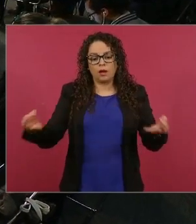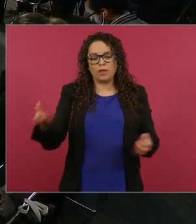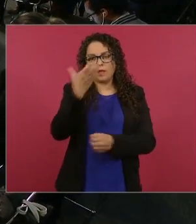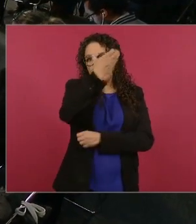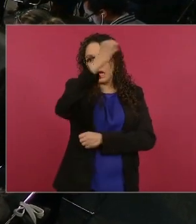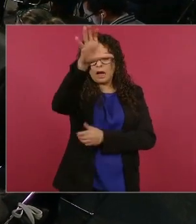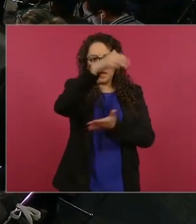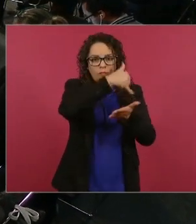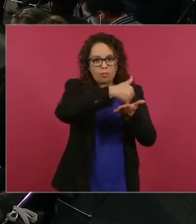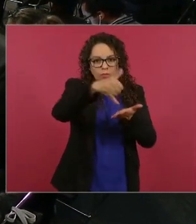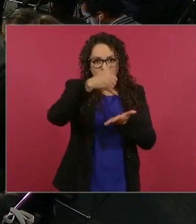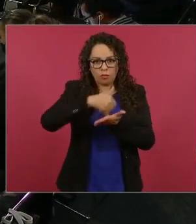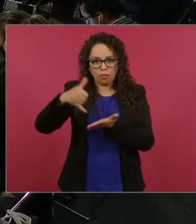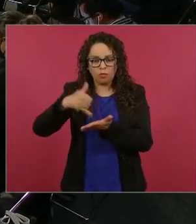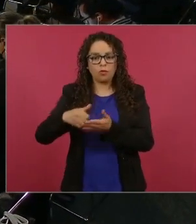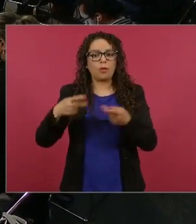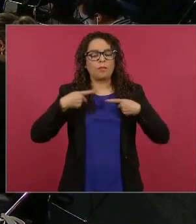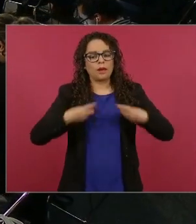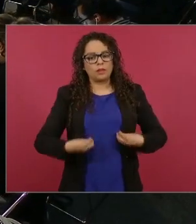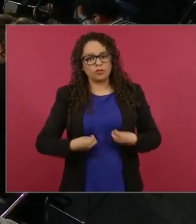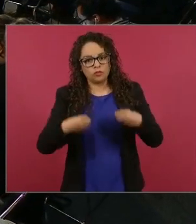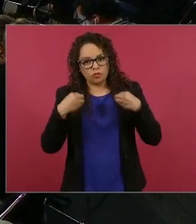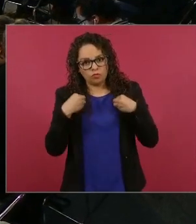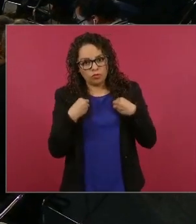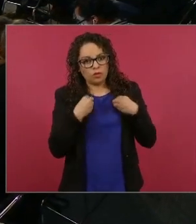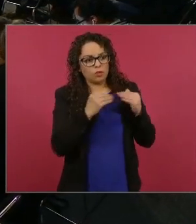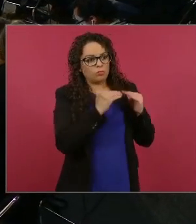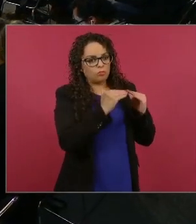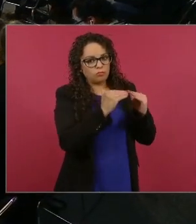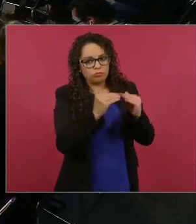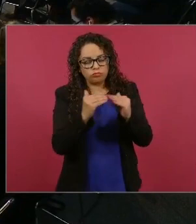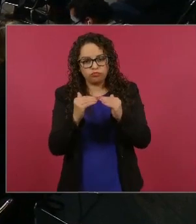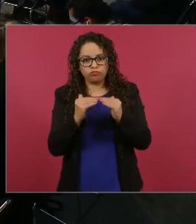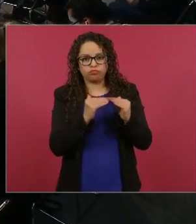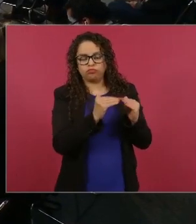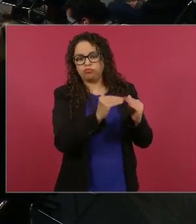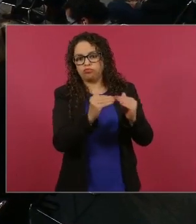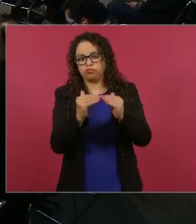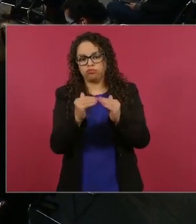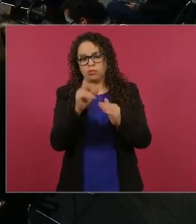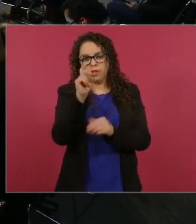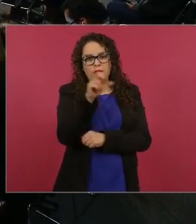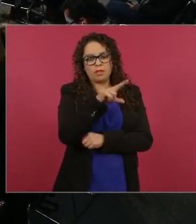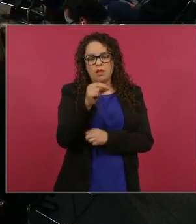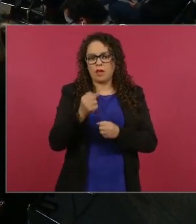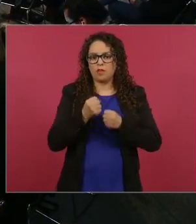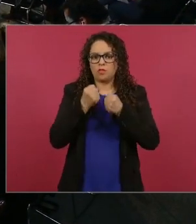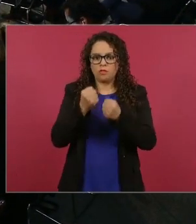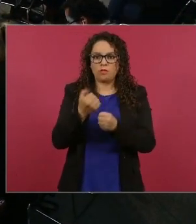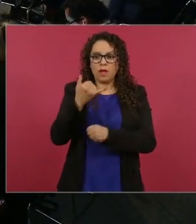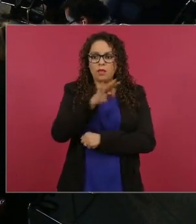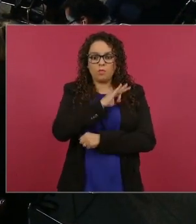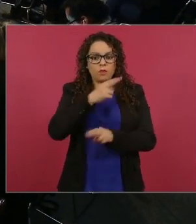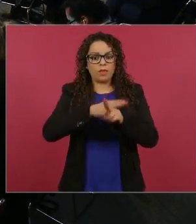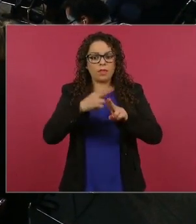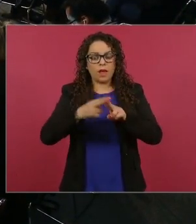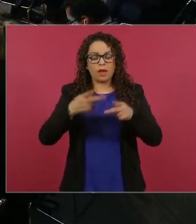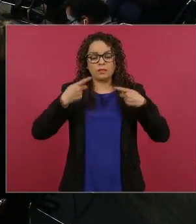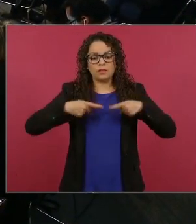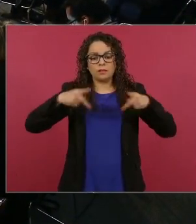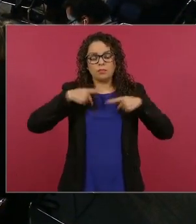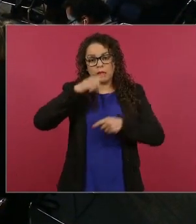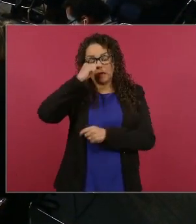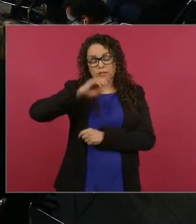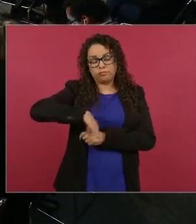habitacionales a los negocios y desde luego causante también de pérdidas humanas con esta